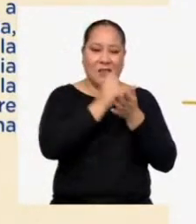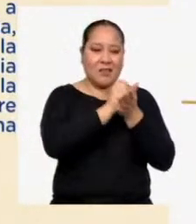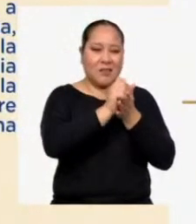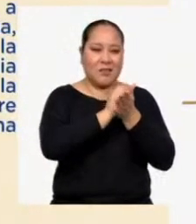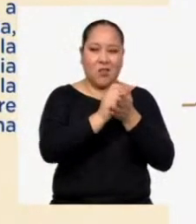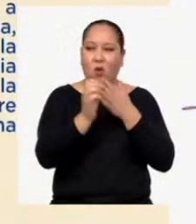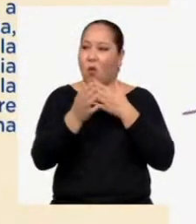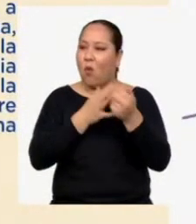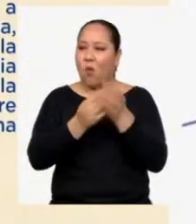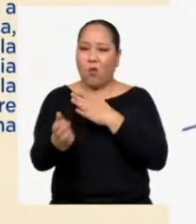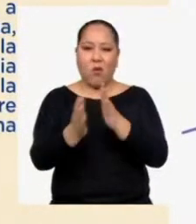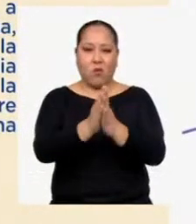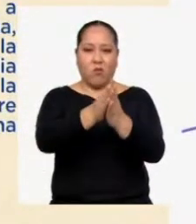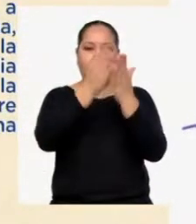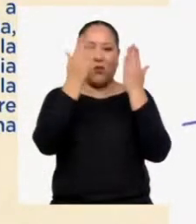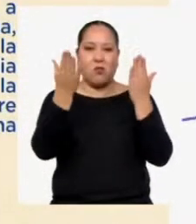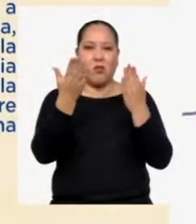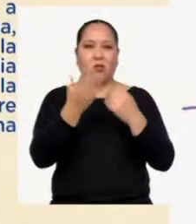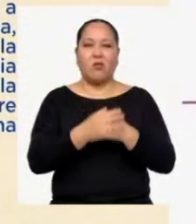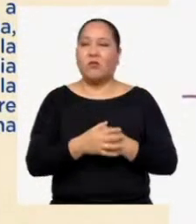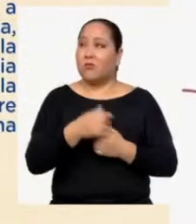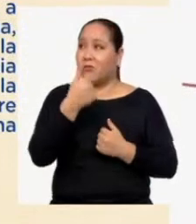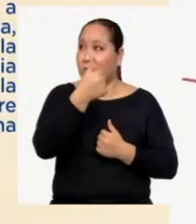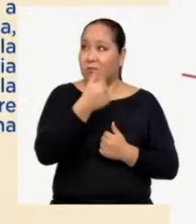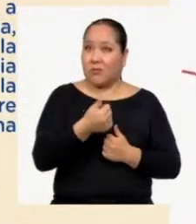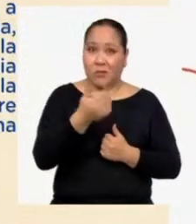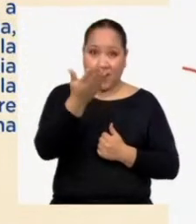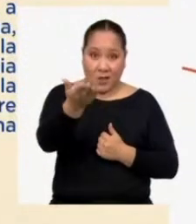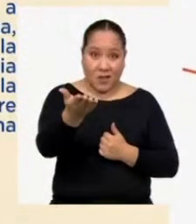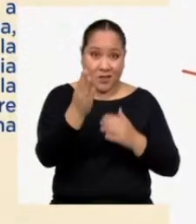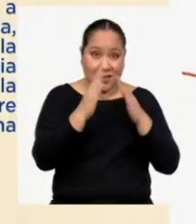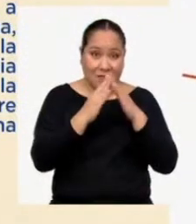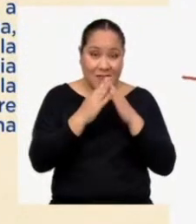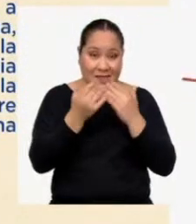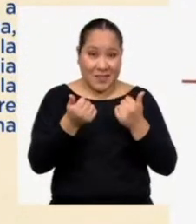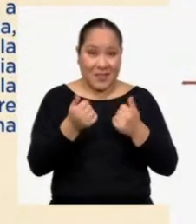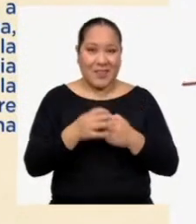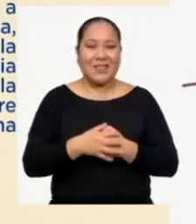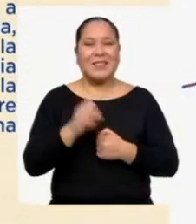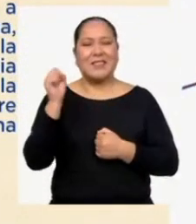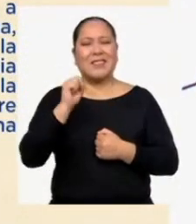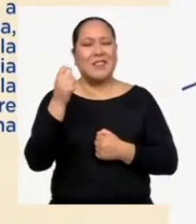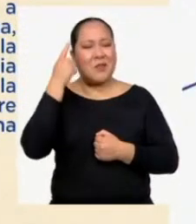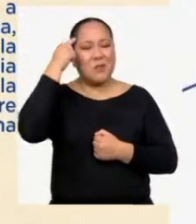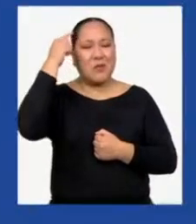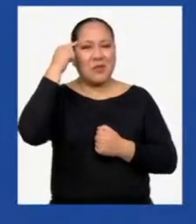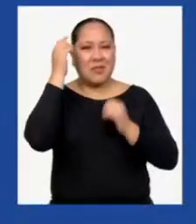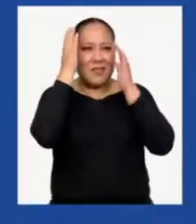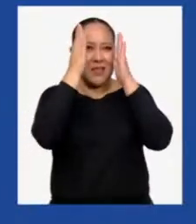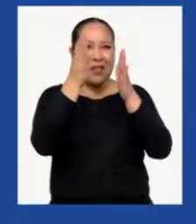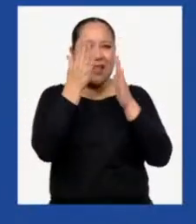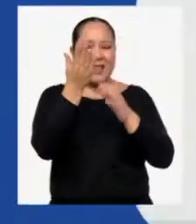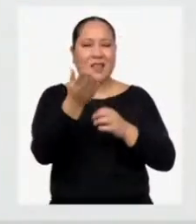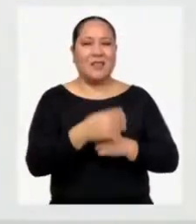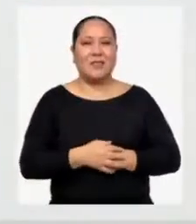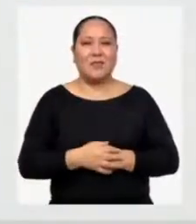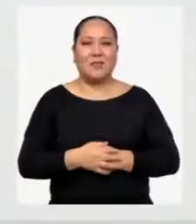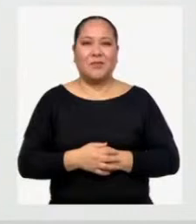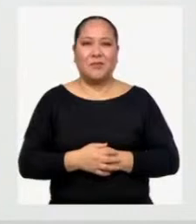cualquier periódico del país ¿Cómo ven mi borrador en casa? Seguro nos están siguiendo atentas y atentos